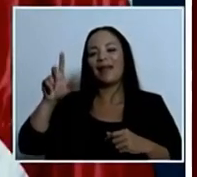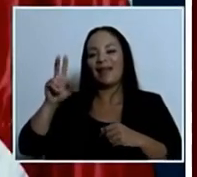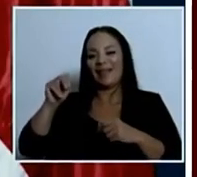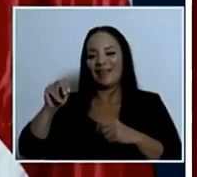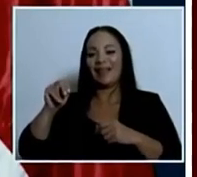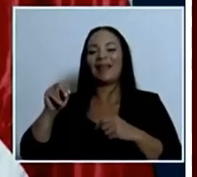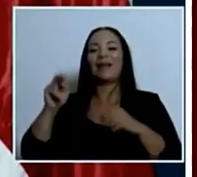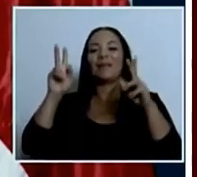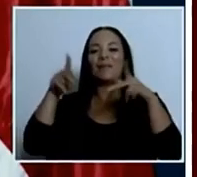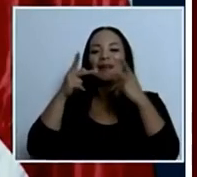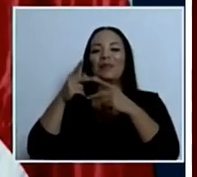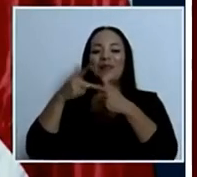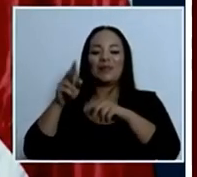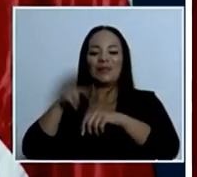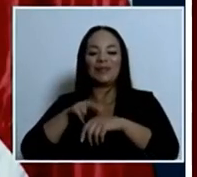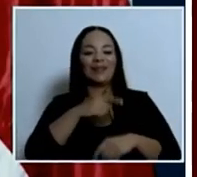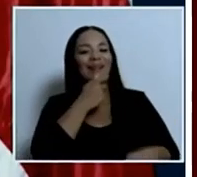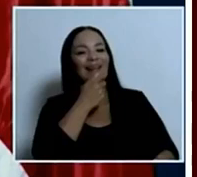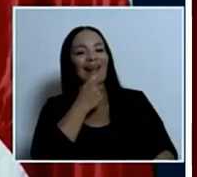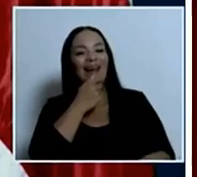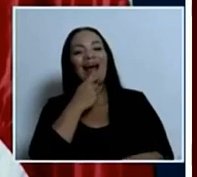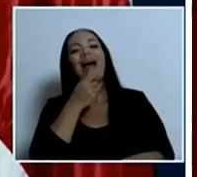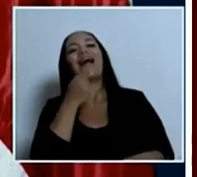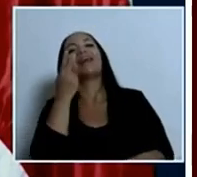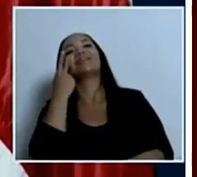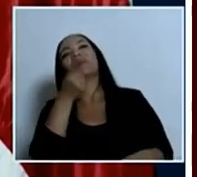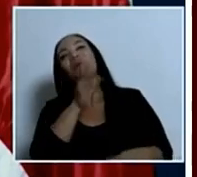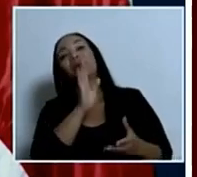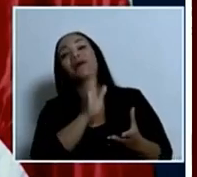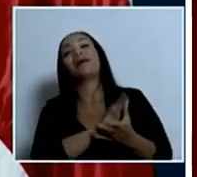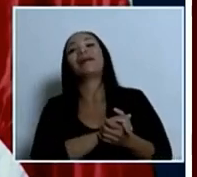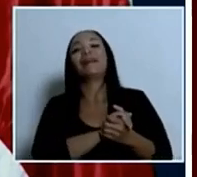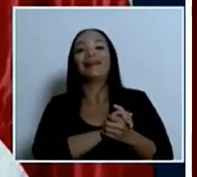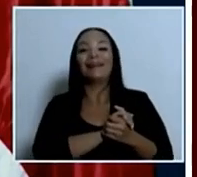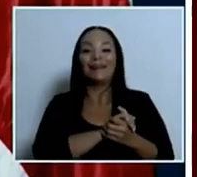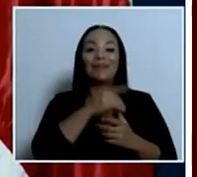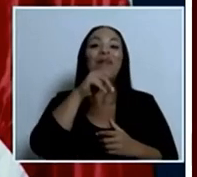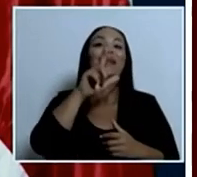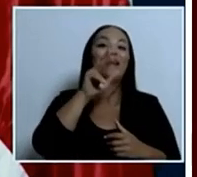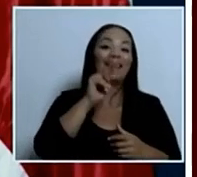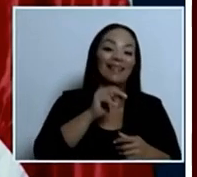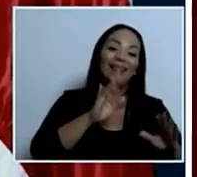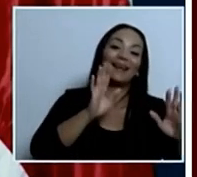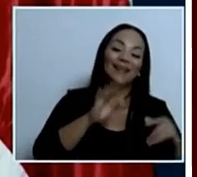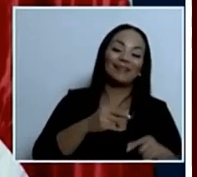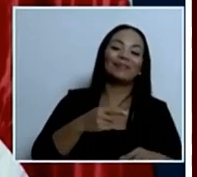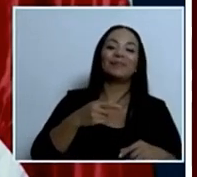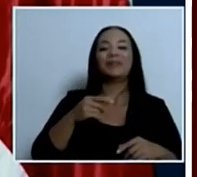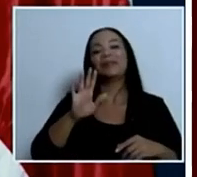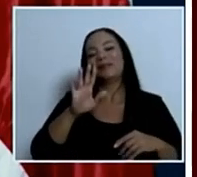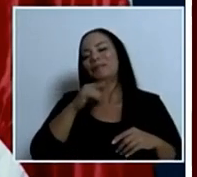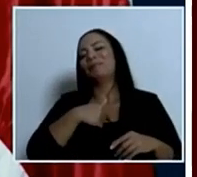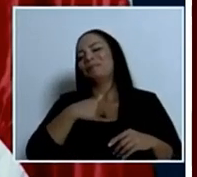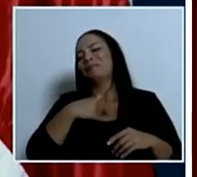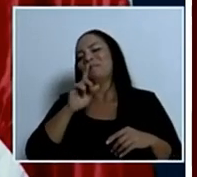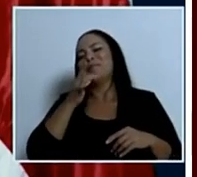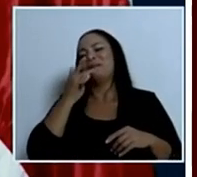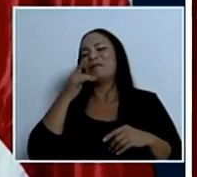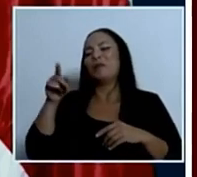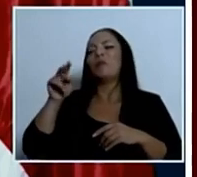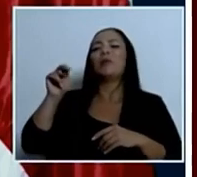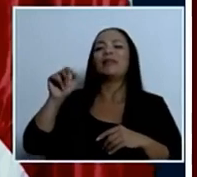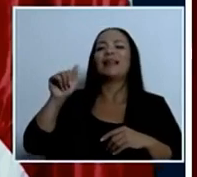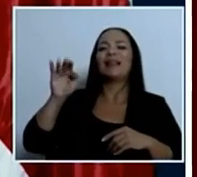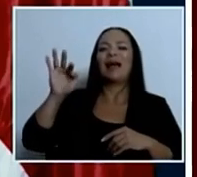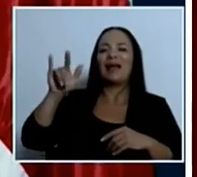a esperar a que lo revise doña Natalia Díaz antes de verlo yo ya ya veo